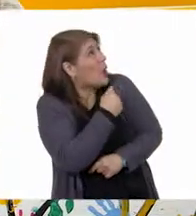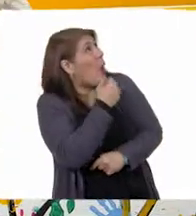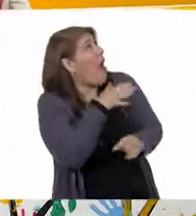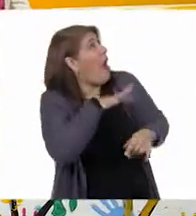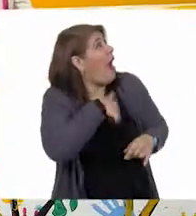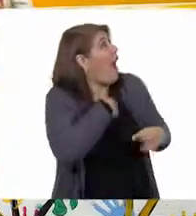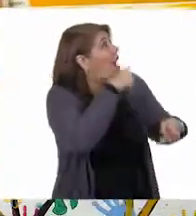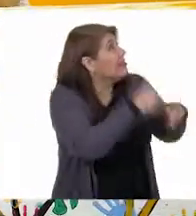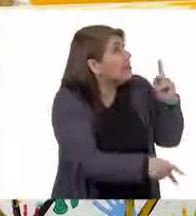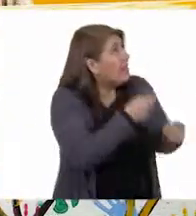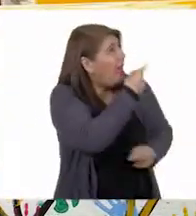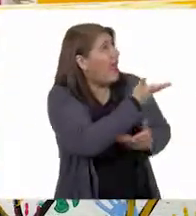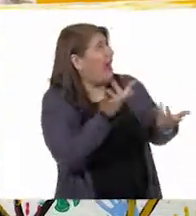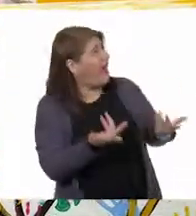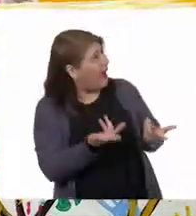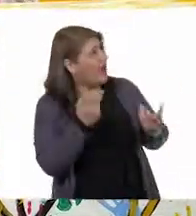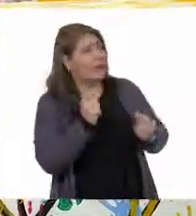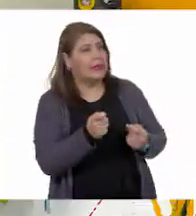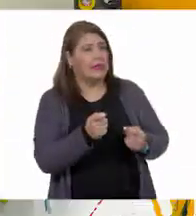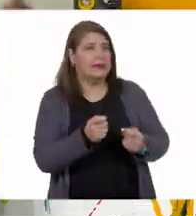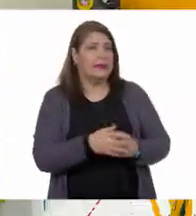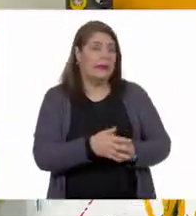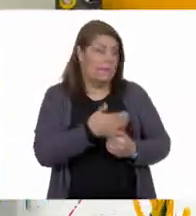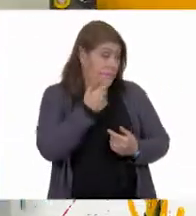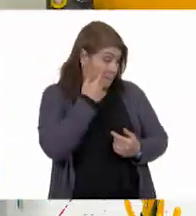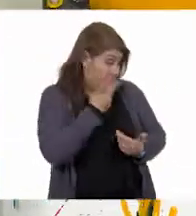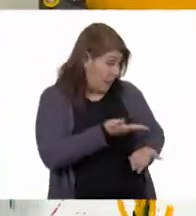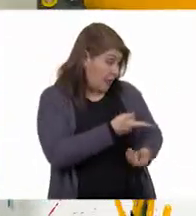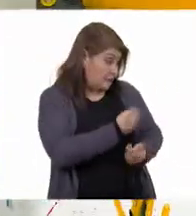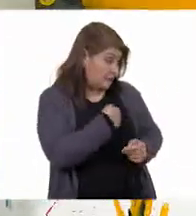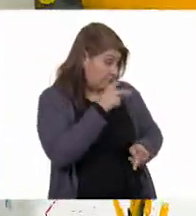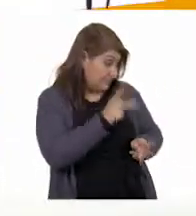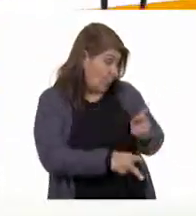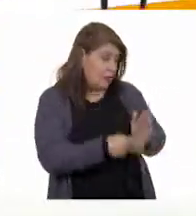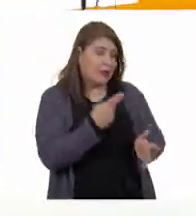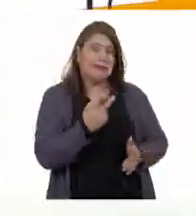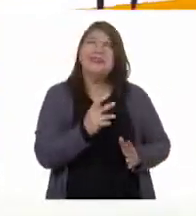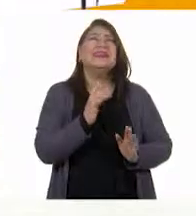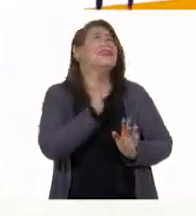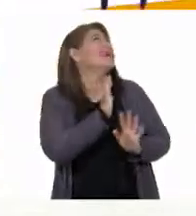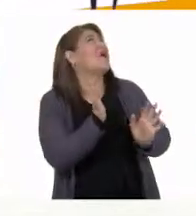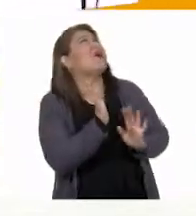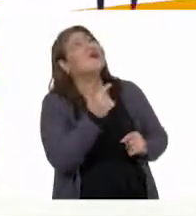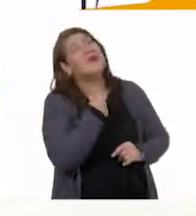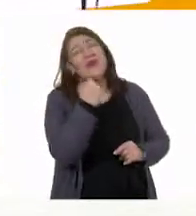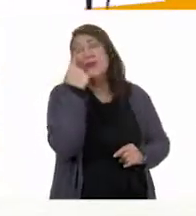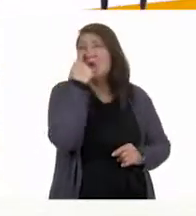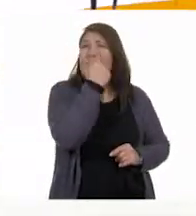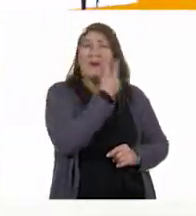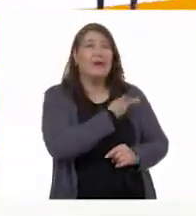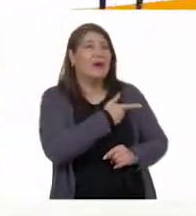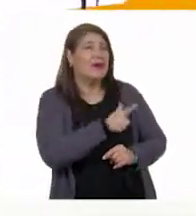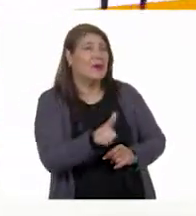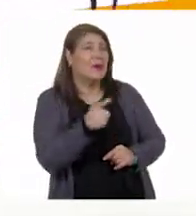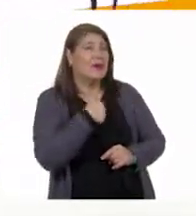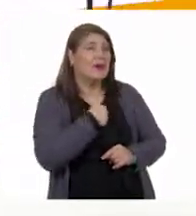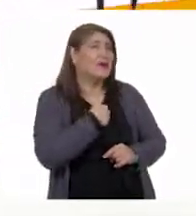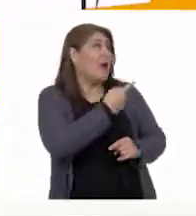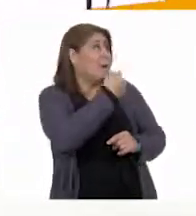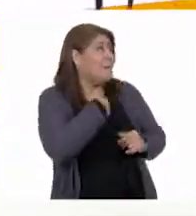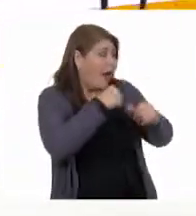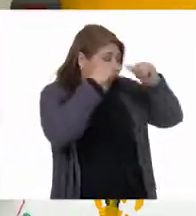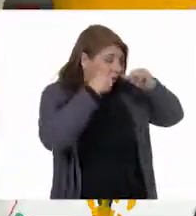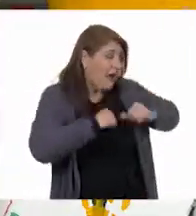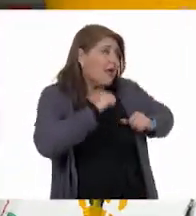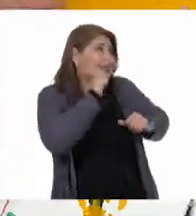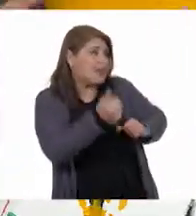decir algo. Ay, Erick, es que... Es lo mismo, me estás interrumpiendo otra vez. No, no me gusta. No escuches lo que te estoy diciendo.